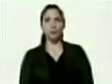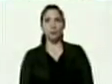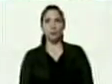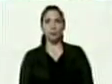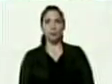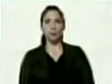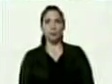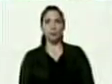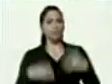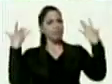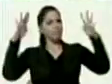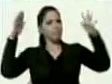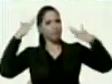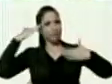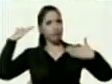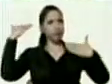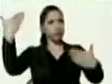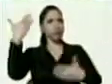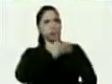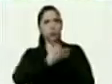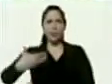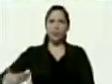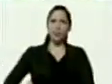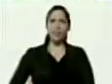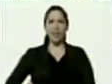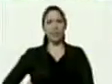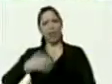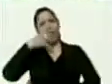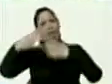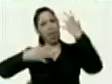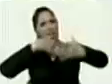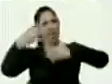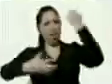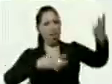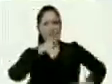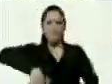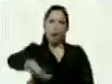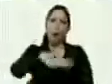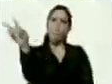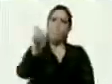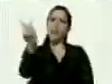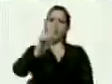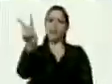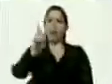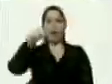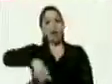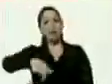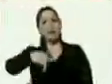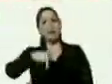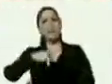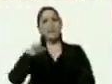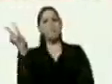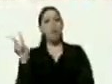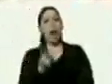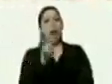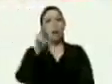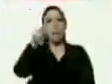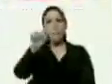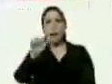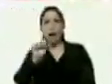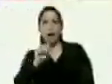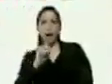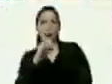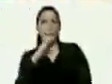les saludamos presidente desde aquí desde los llanos venezolanos desde Valladapacu a municipio Infante